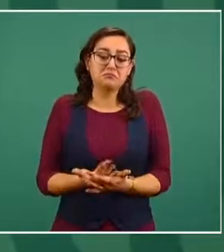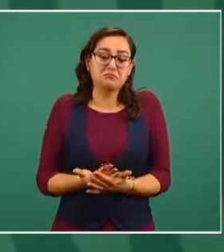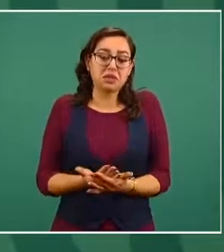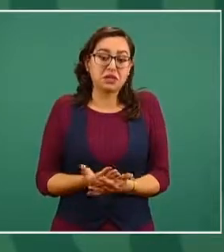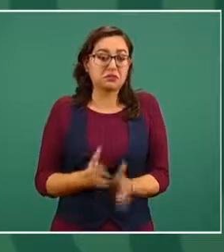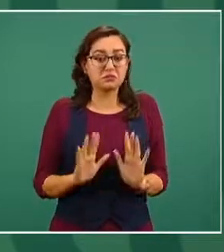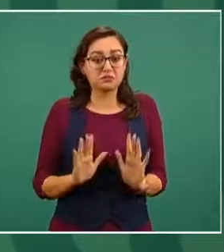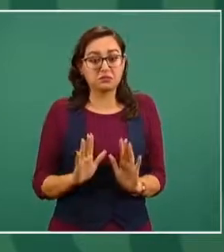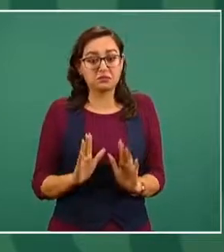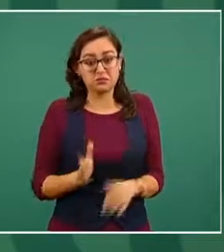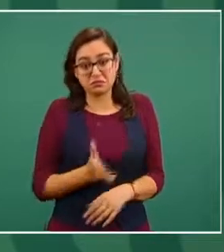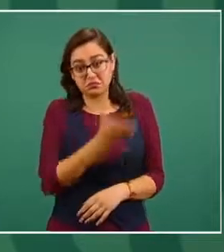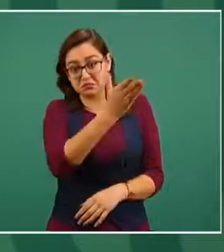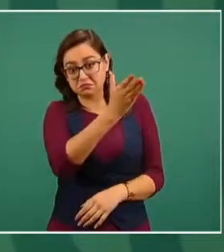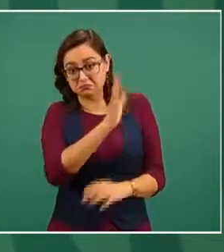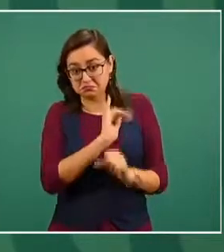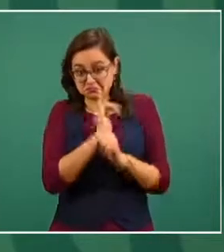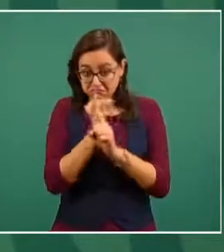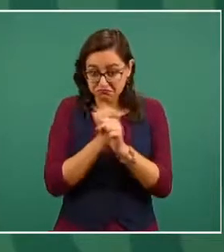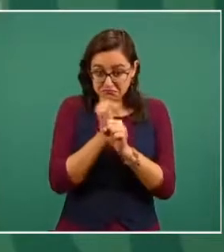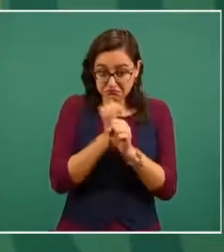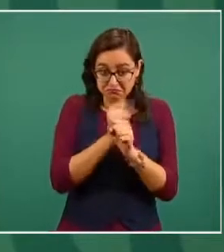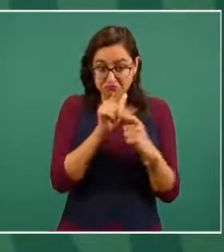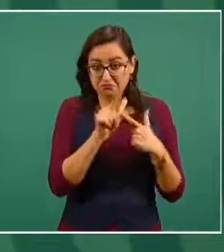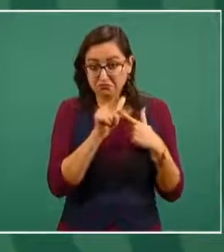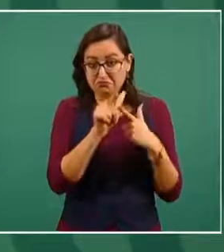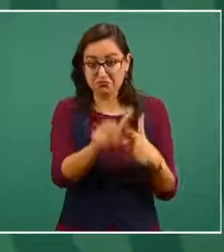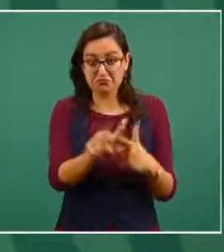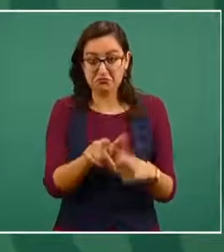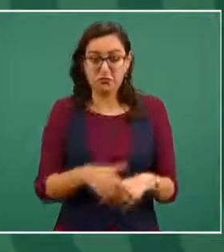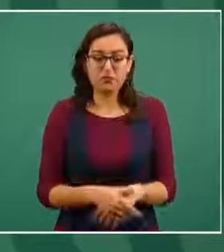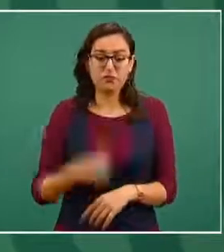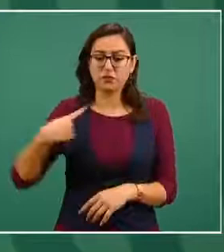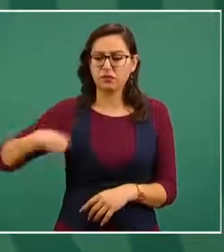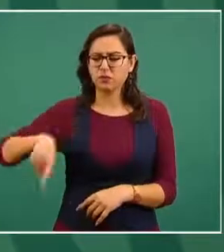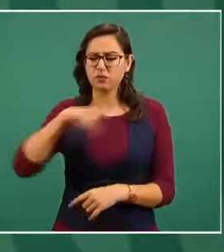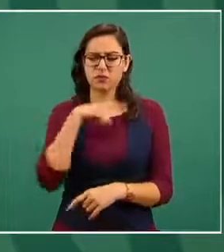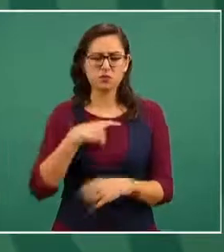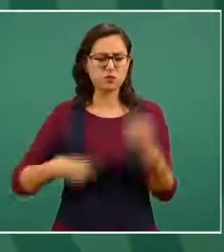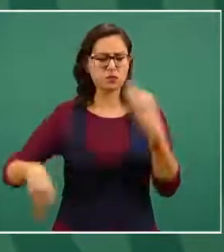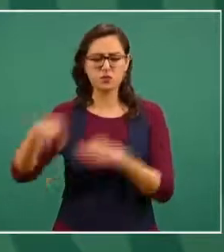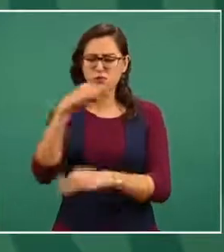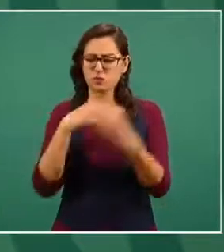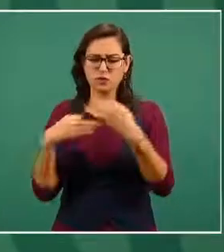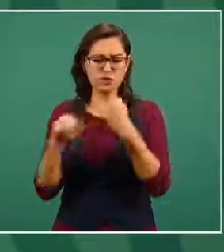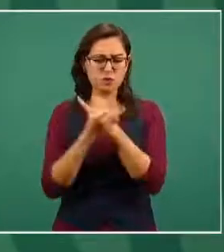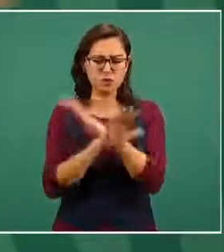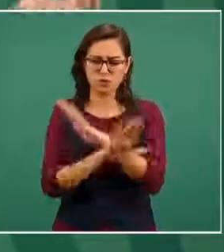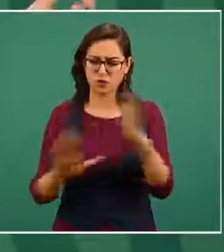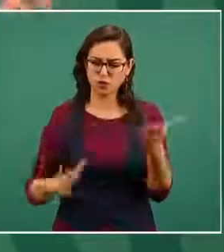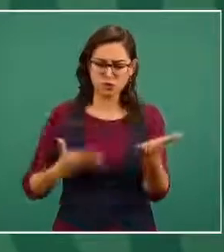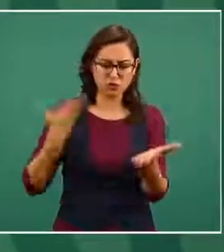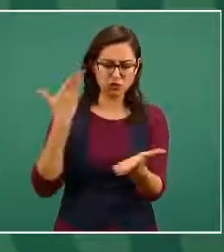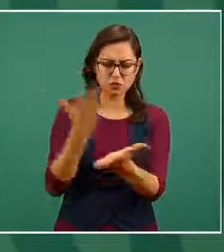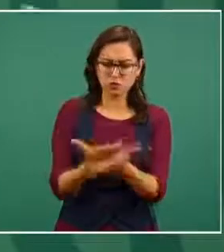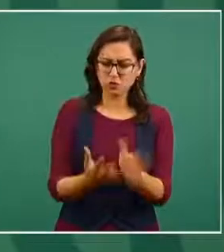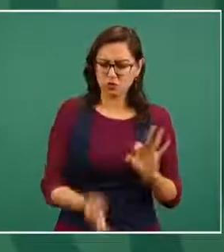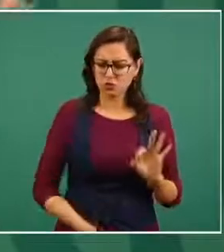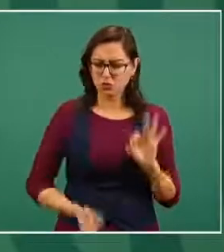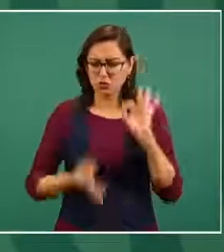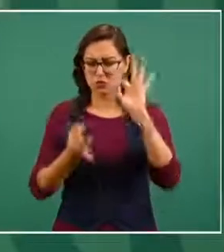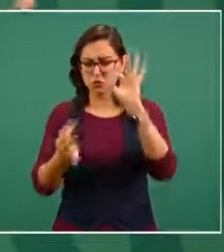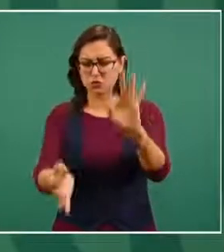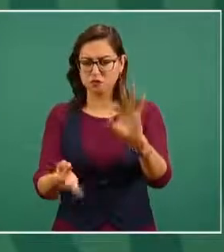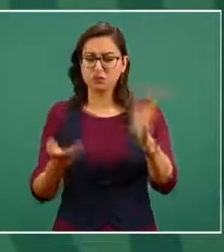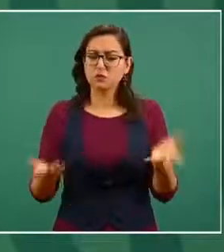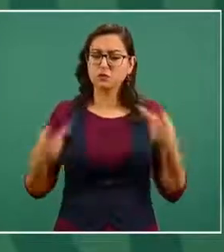estudiosos nosotros vamos a presentar todos los elementos para que la